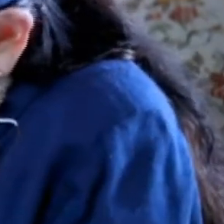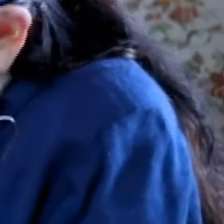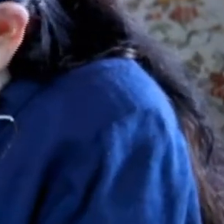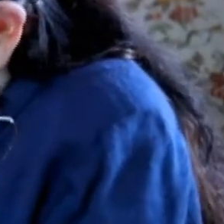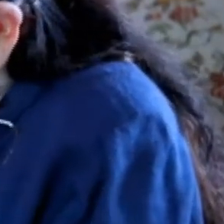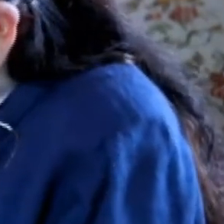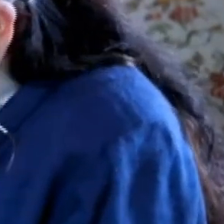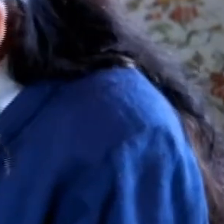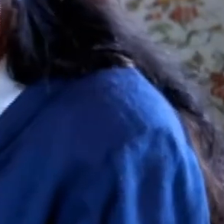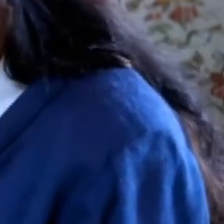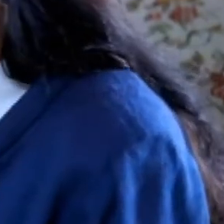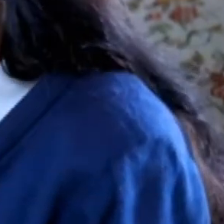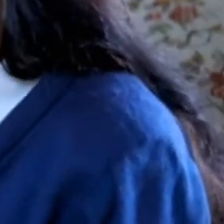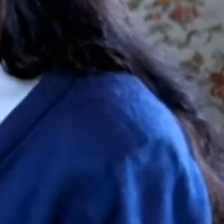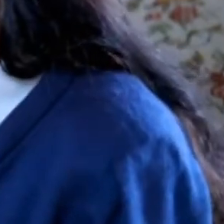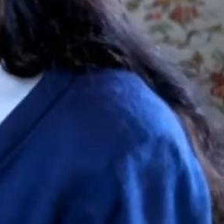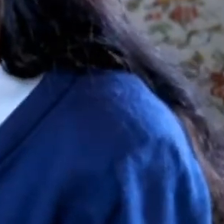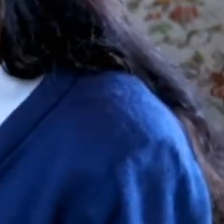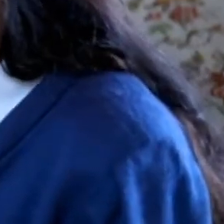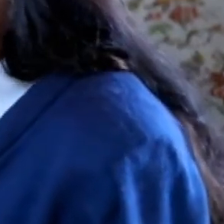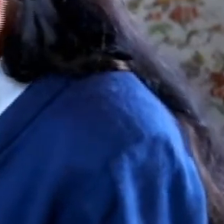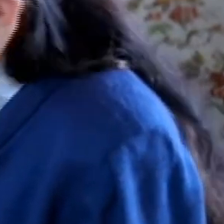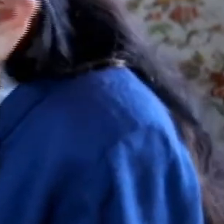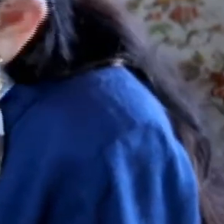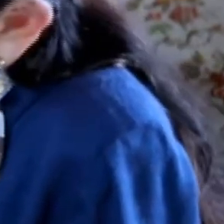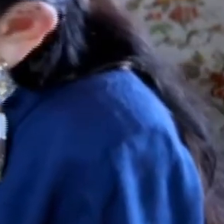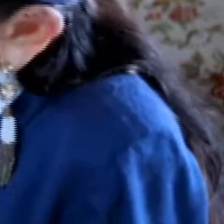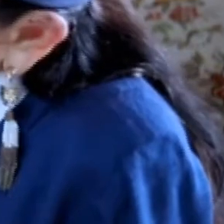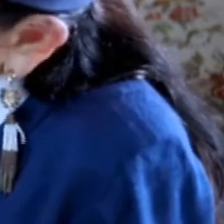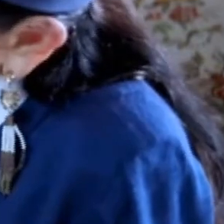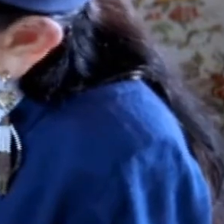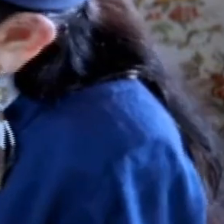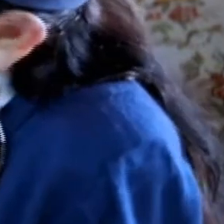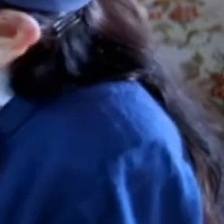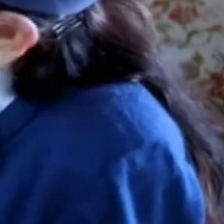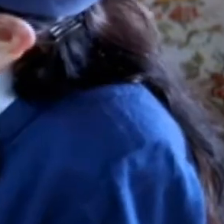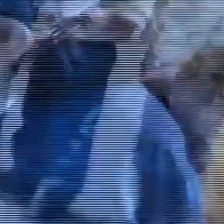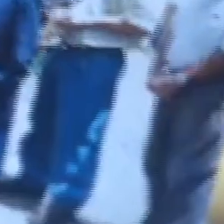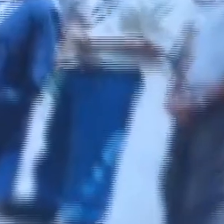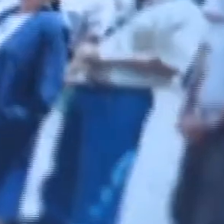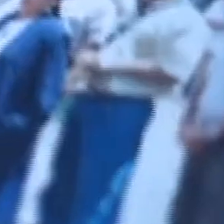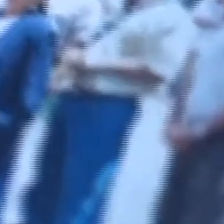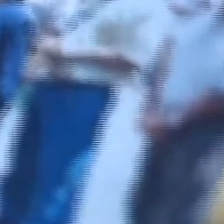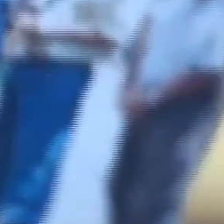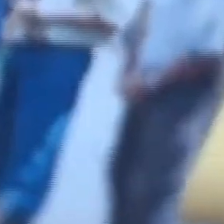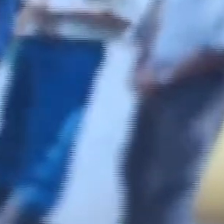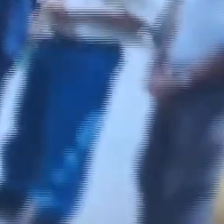Aquí tengo, aquí estoy con compañeros, que aquí existen unos, los otros no.